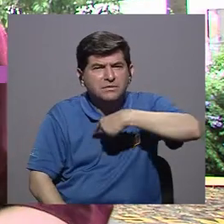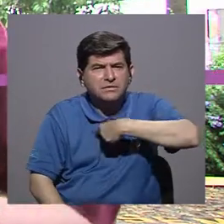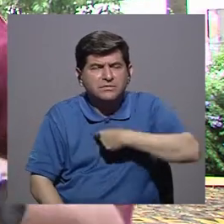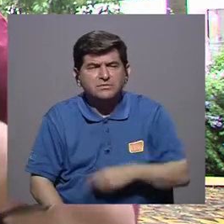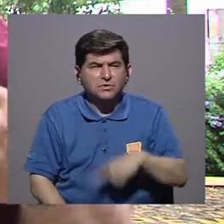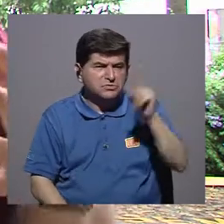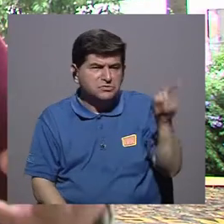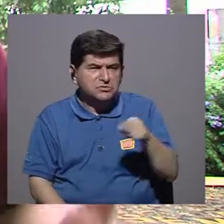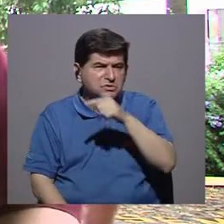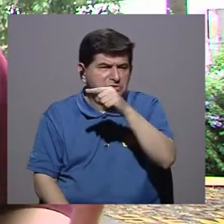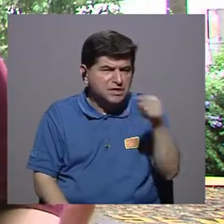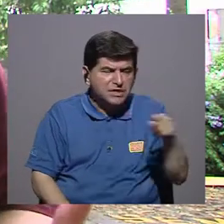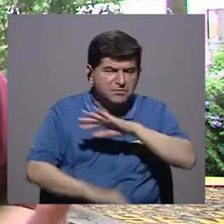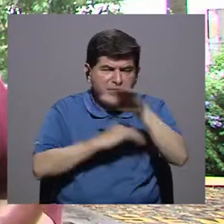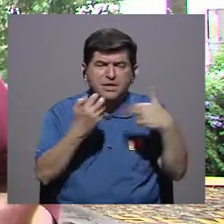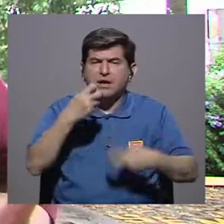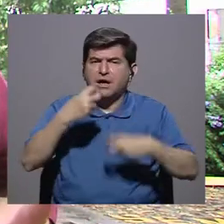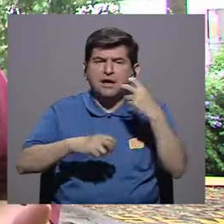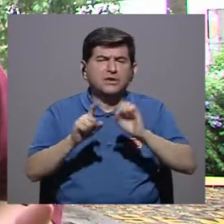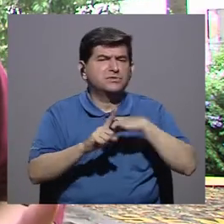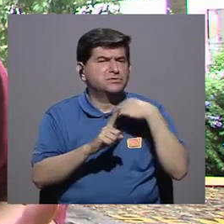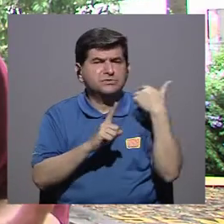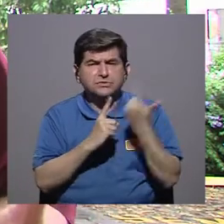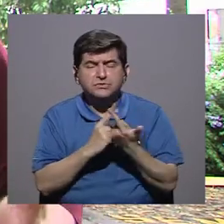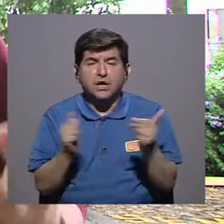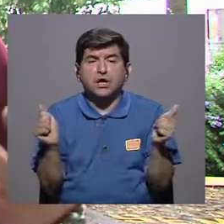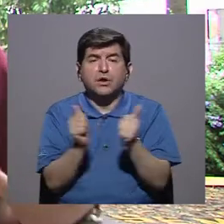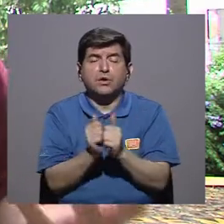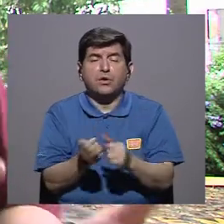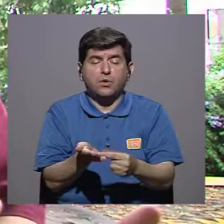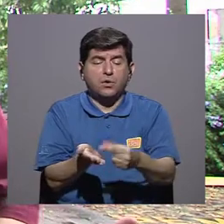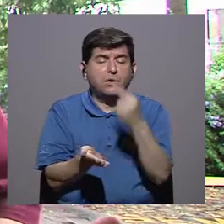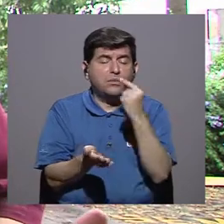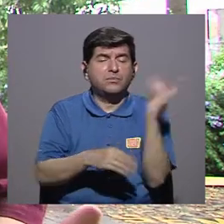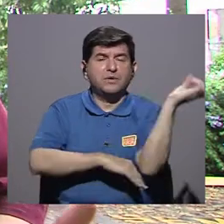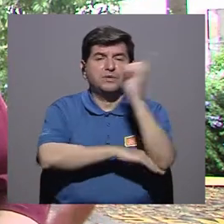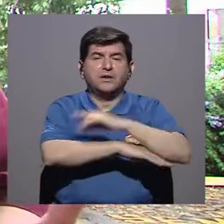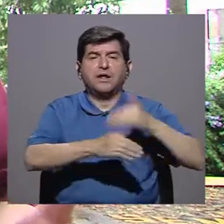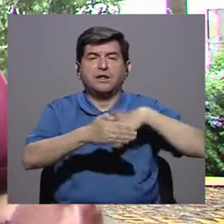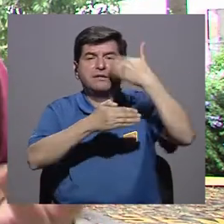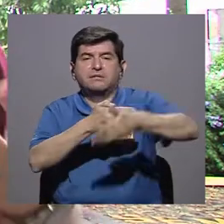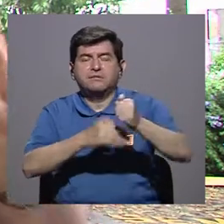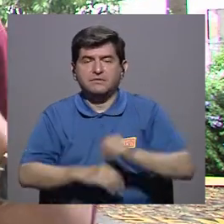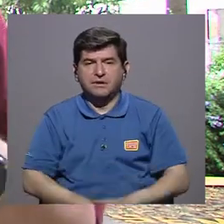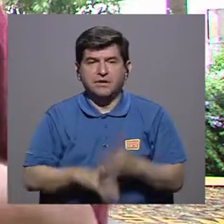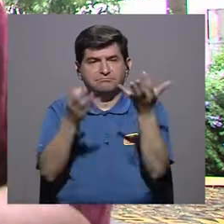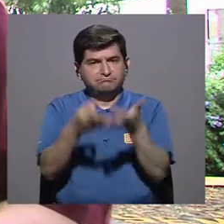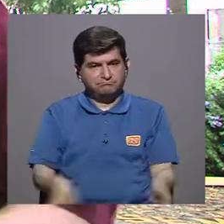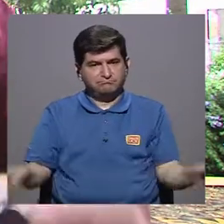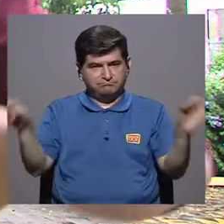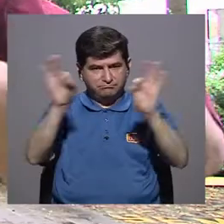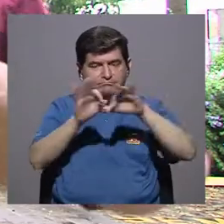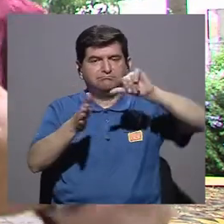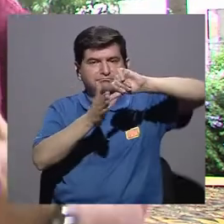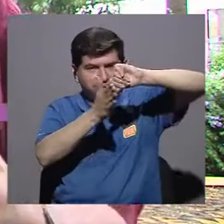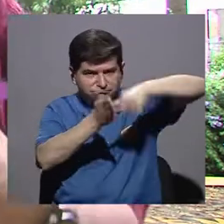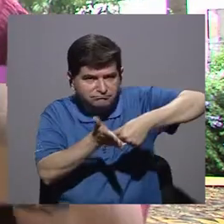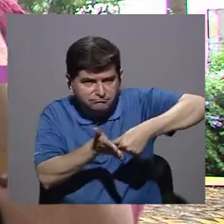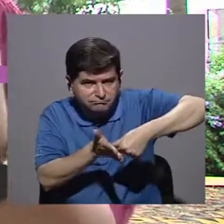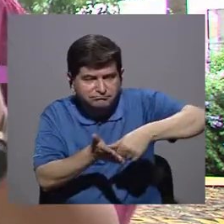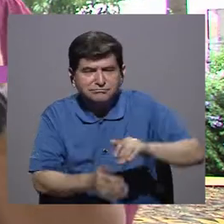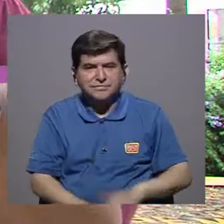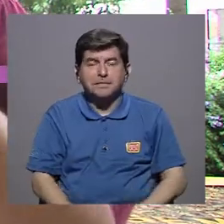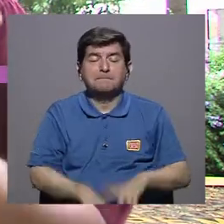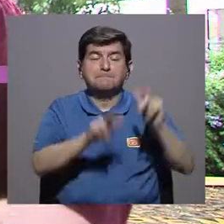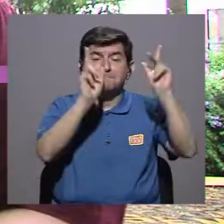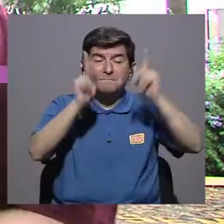eliminar toda esa problemática social con la píldora del día después. Es importante decir, recalcamos